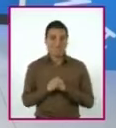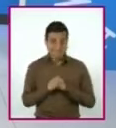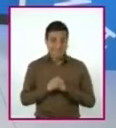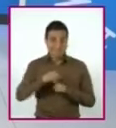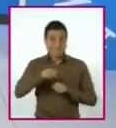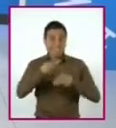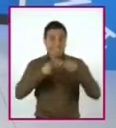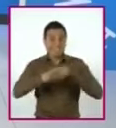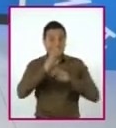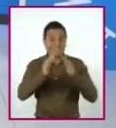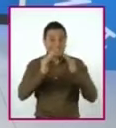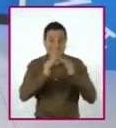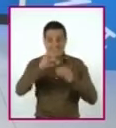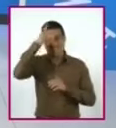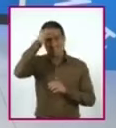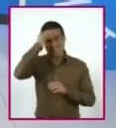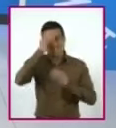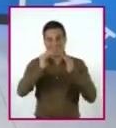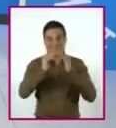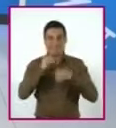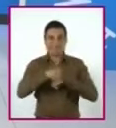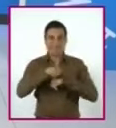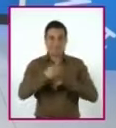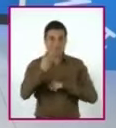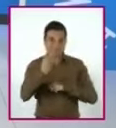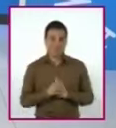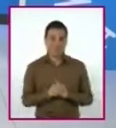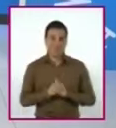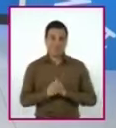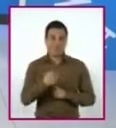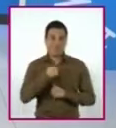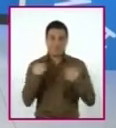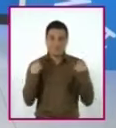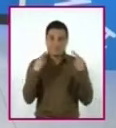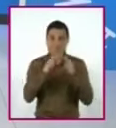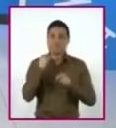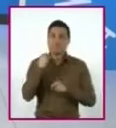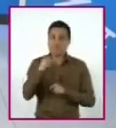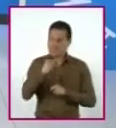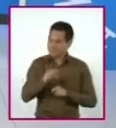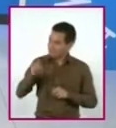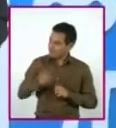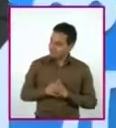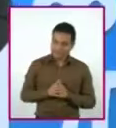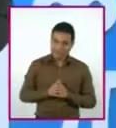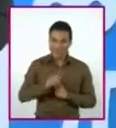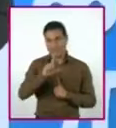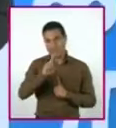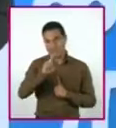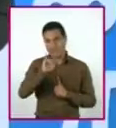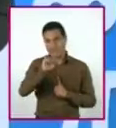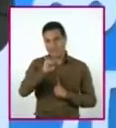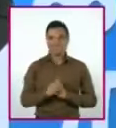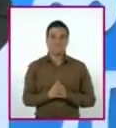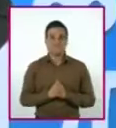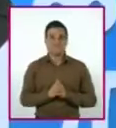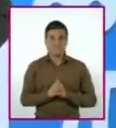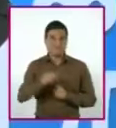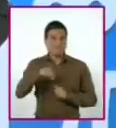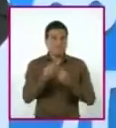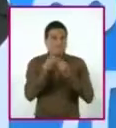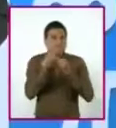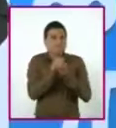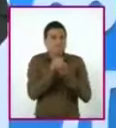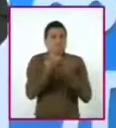Regreso a Clases Aprende en Casa 2. Soy el profesor Luis Miguel Villarreal. En esta clase